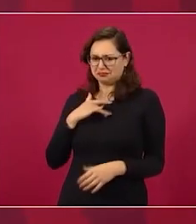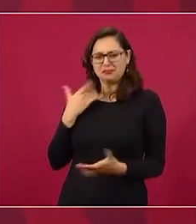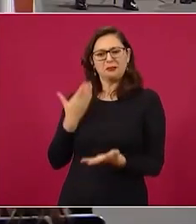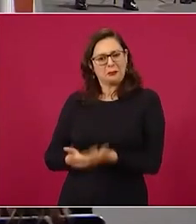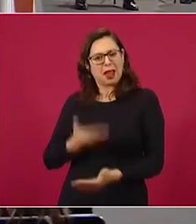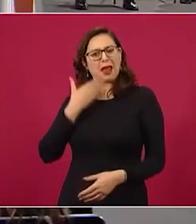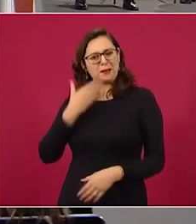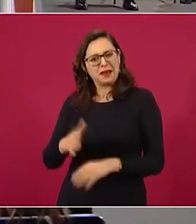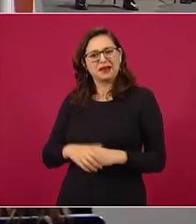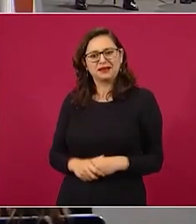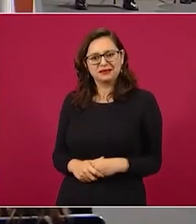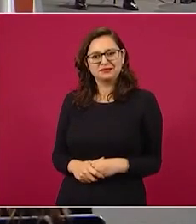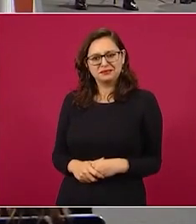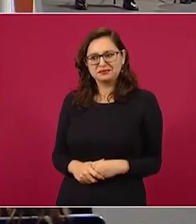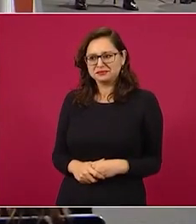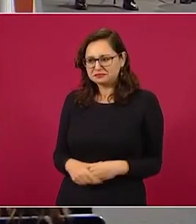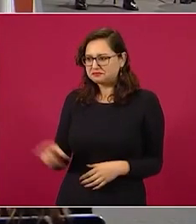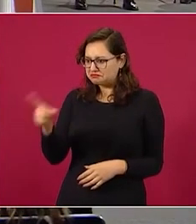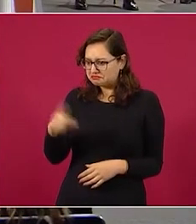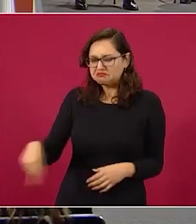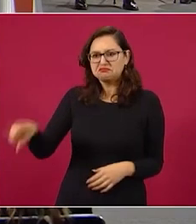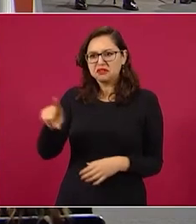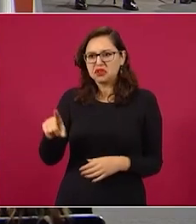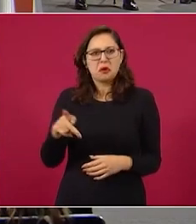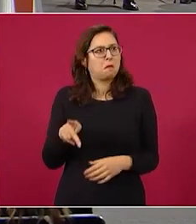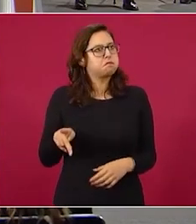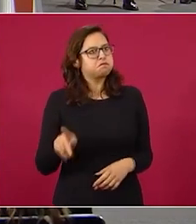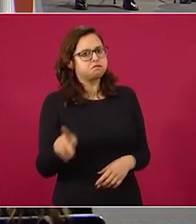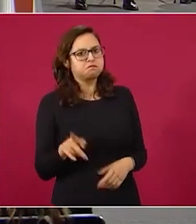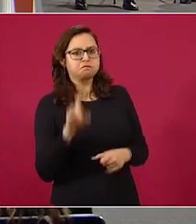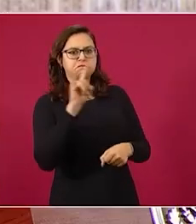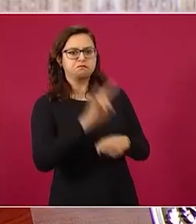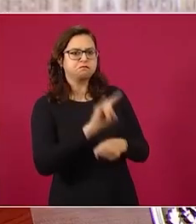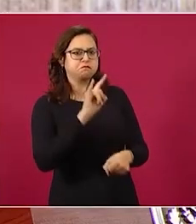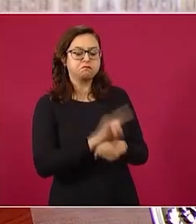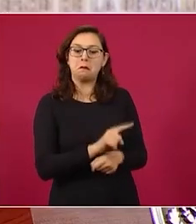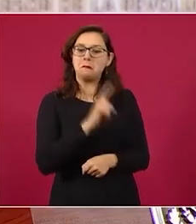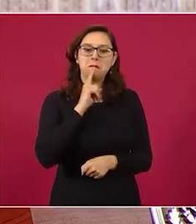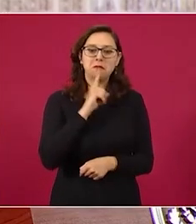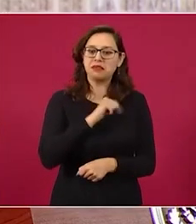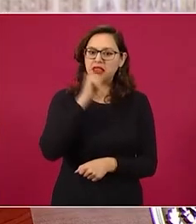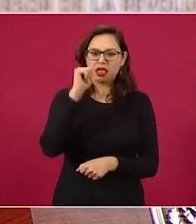objetivos neutros,